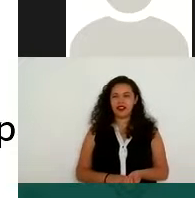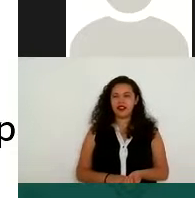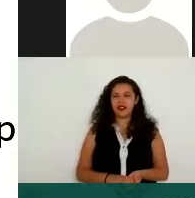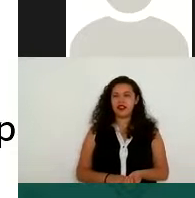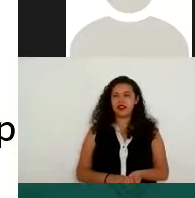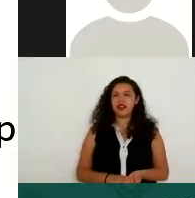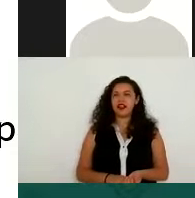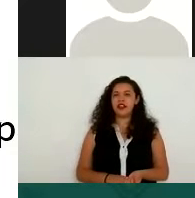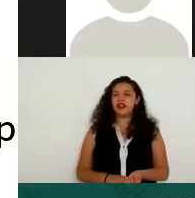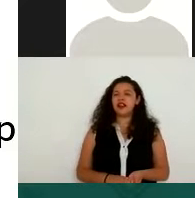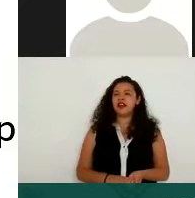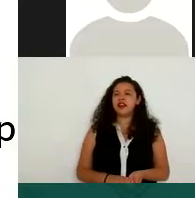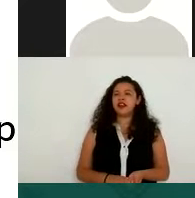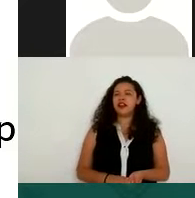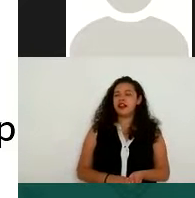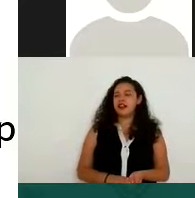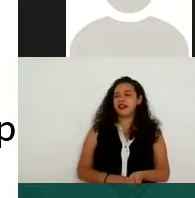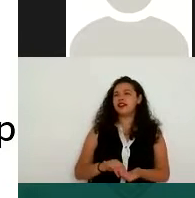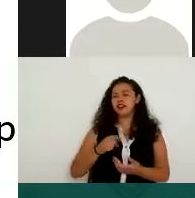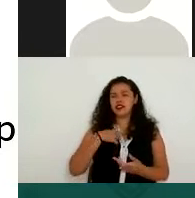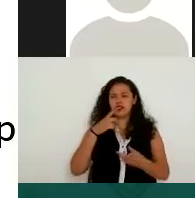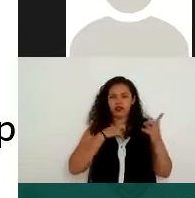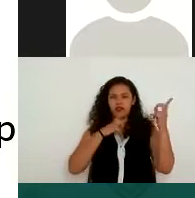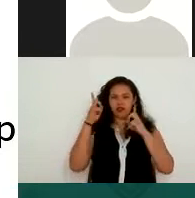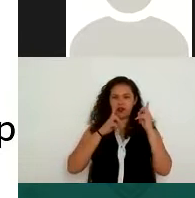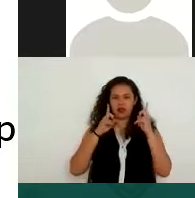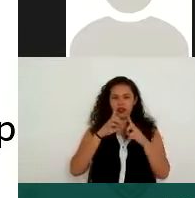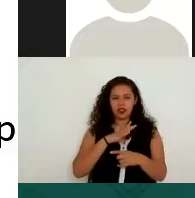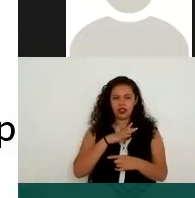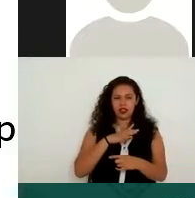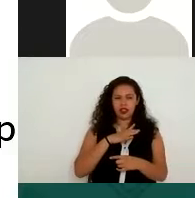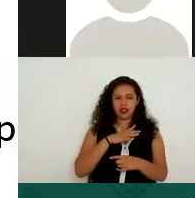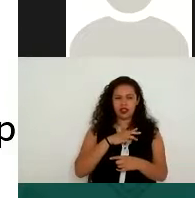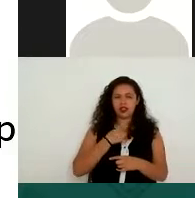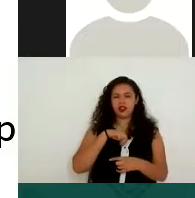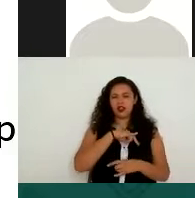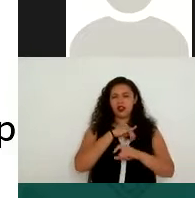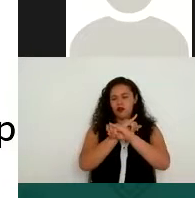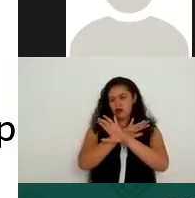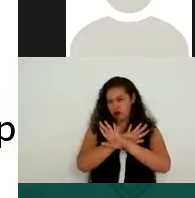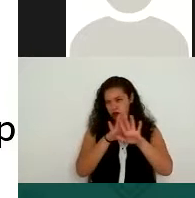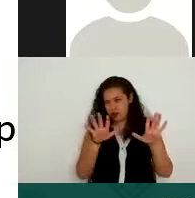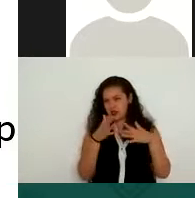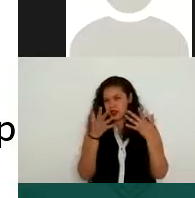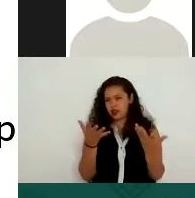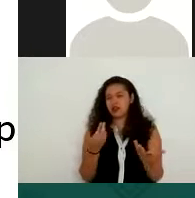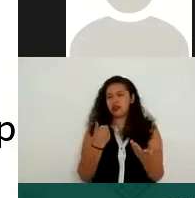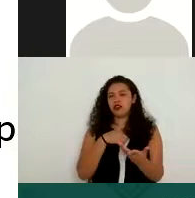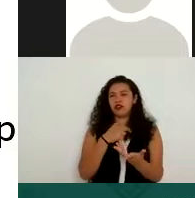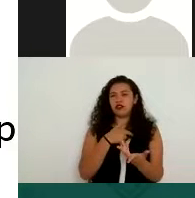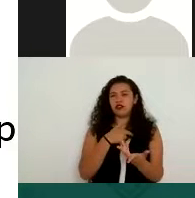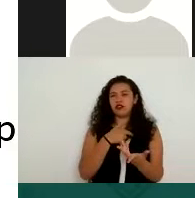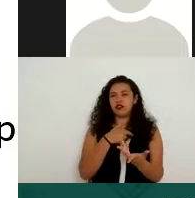Sí, me surge la duda, no porque nuestra base de datos, o que sean datos que nosotros manejamos o pedimos,